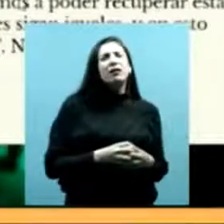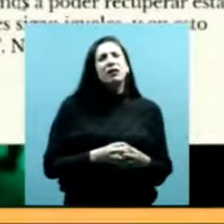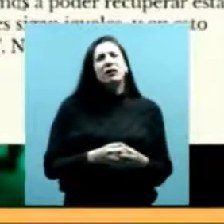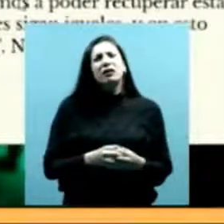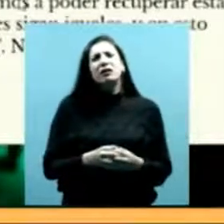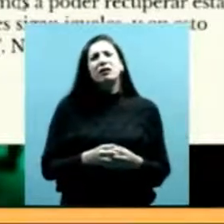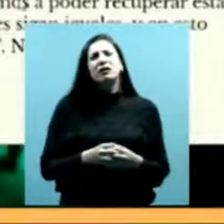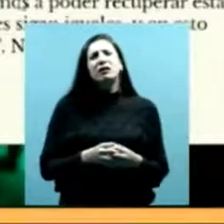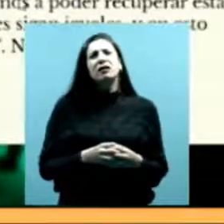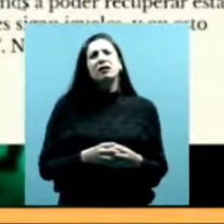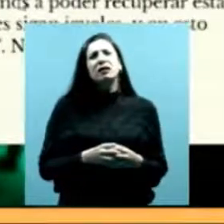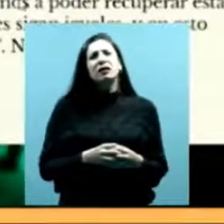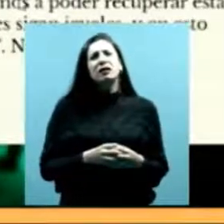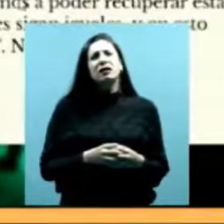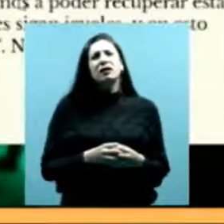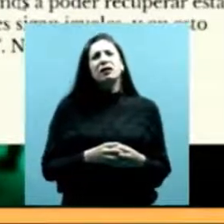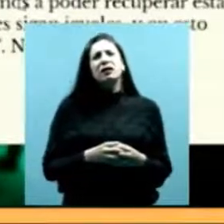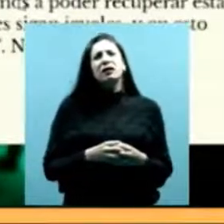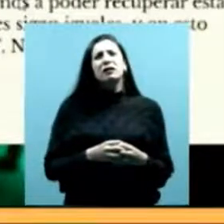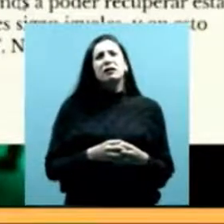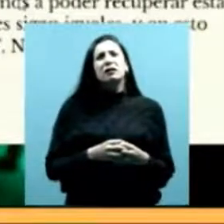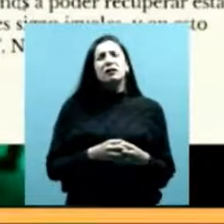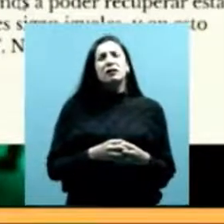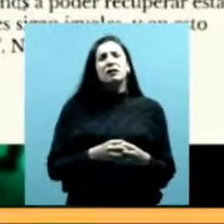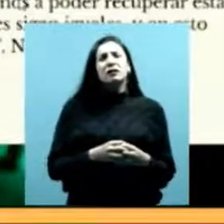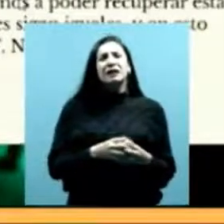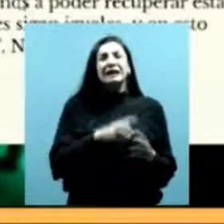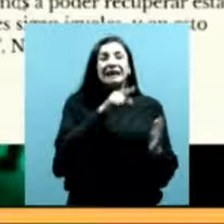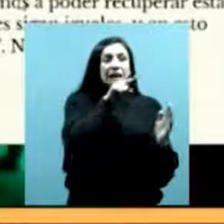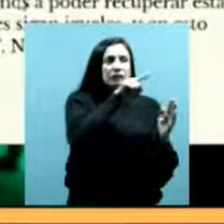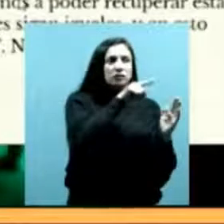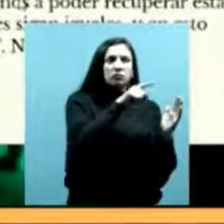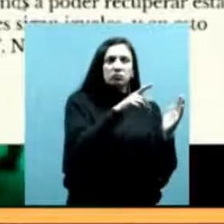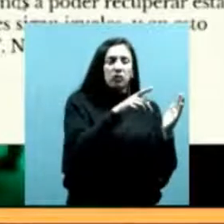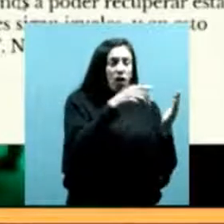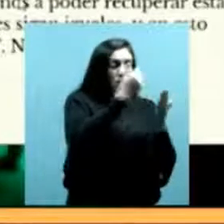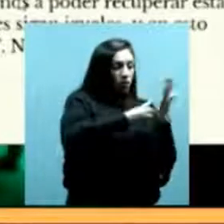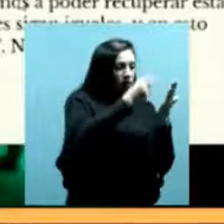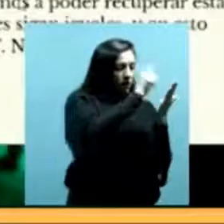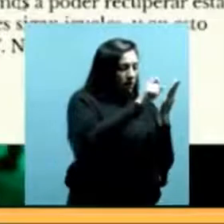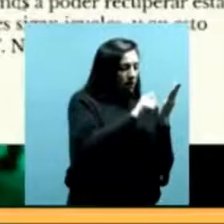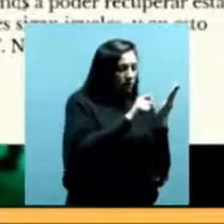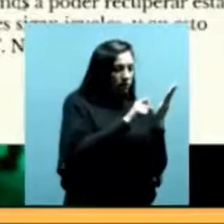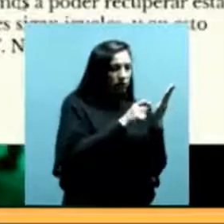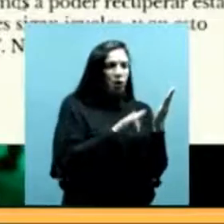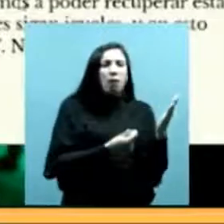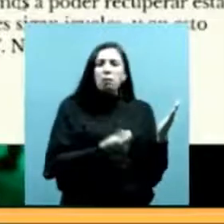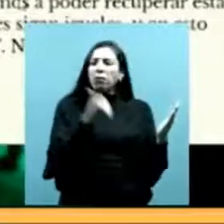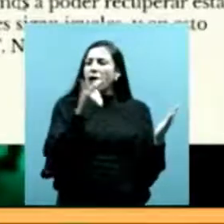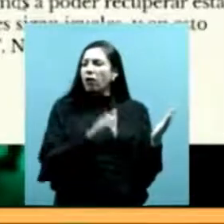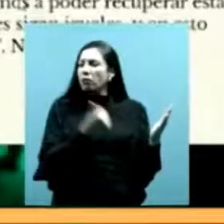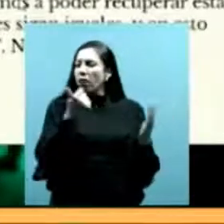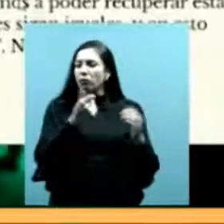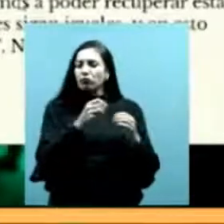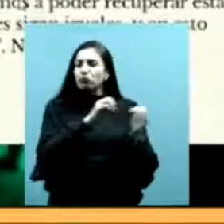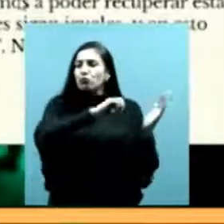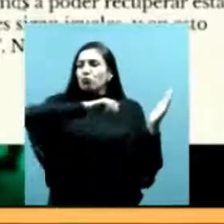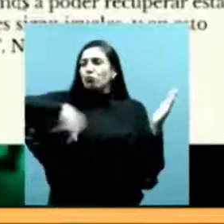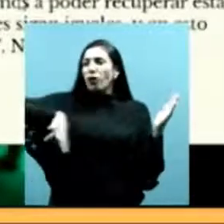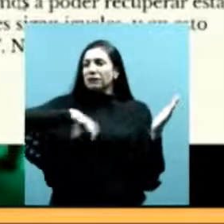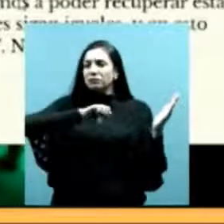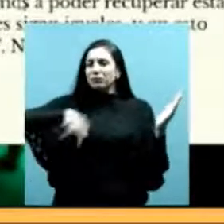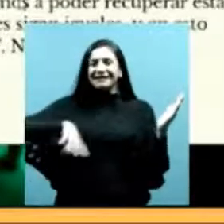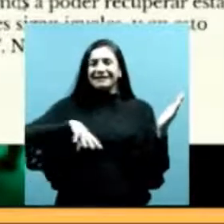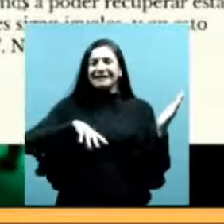incluso uno los va a orinar, o sea, quedan totalmente desechados, uno lo puede encontrar como en distintas